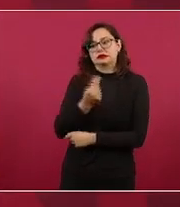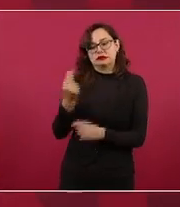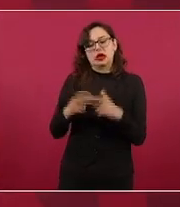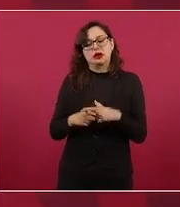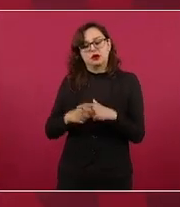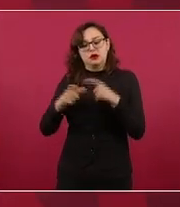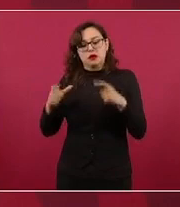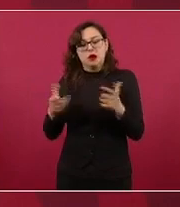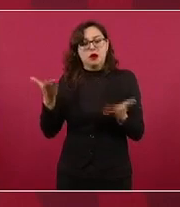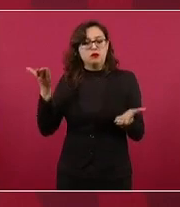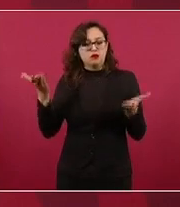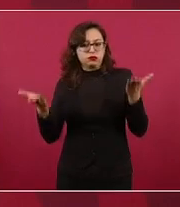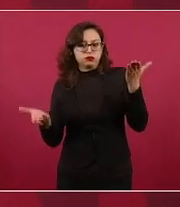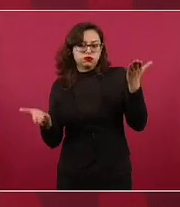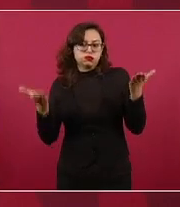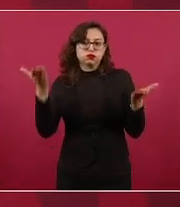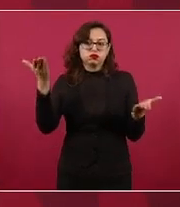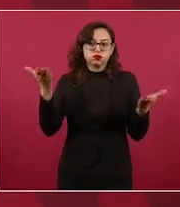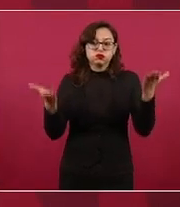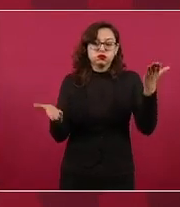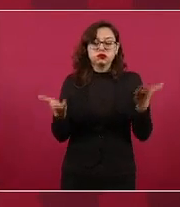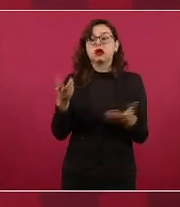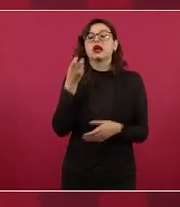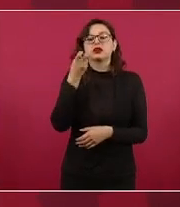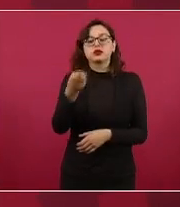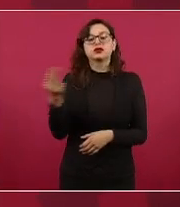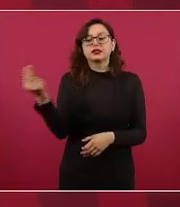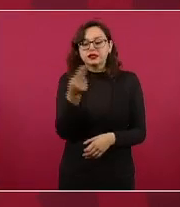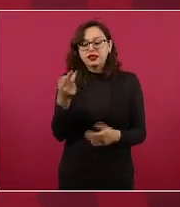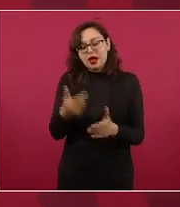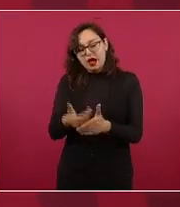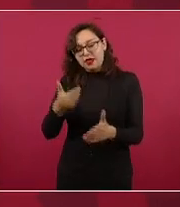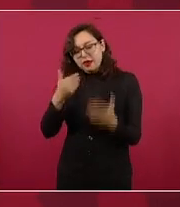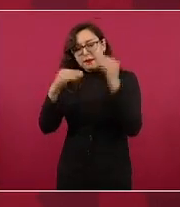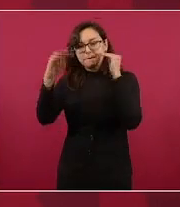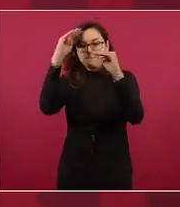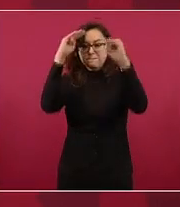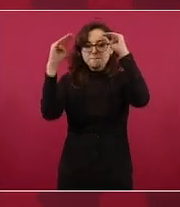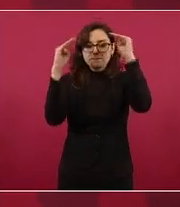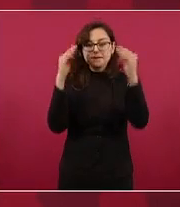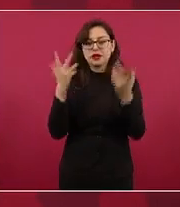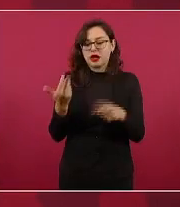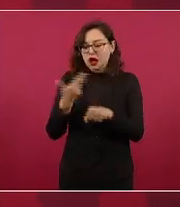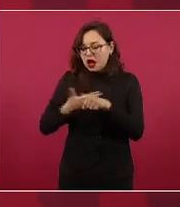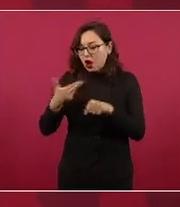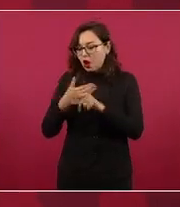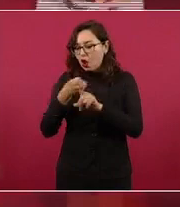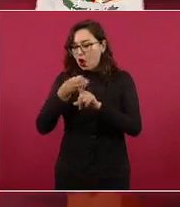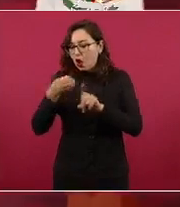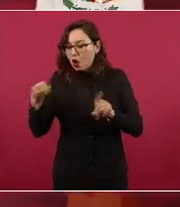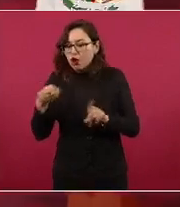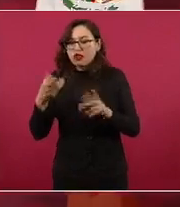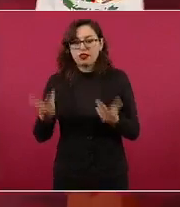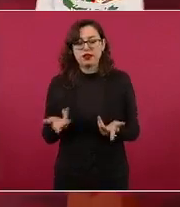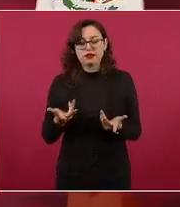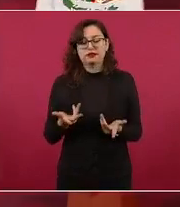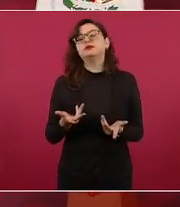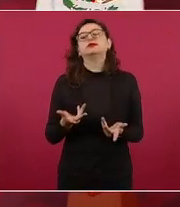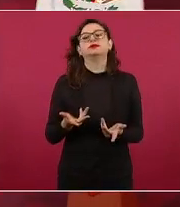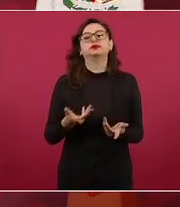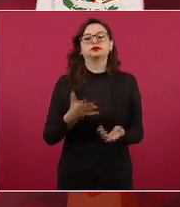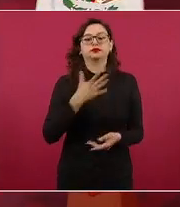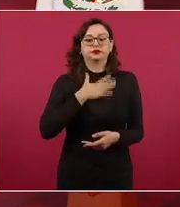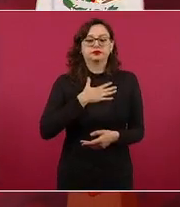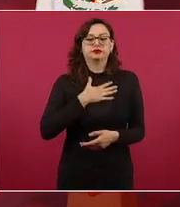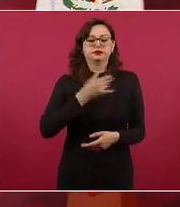eso requirió en mis tiempos de un bando que continuó Marcelo